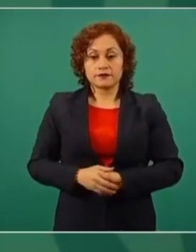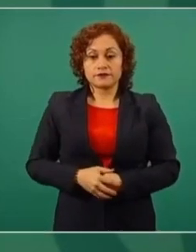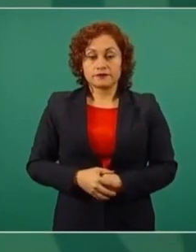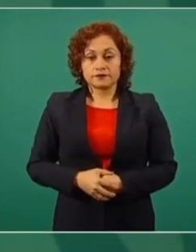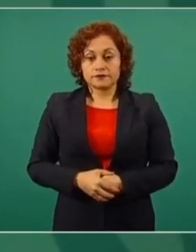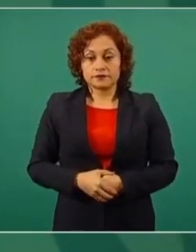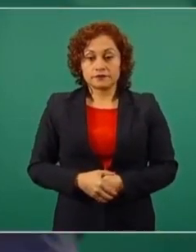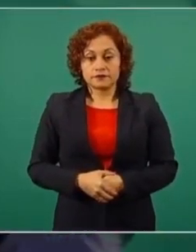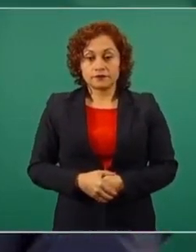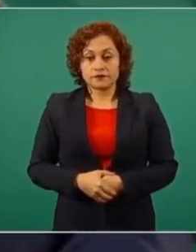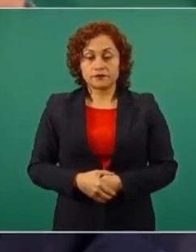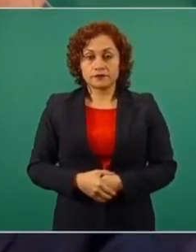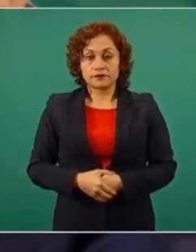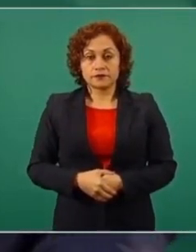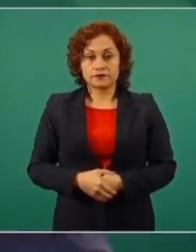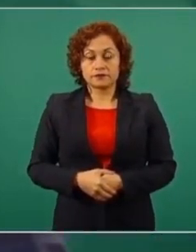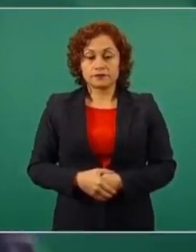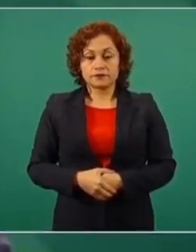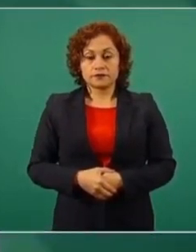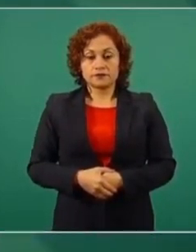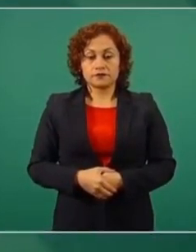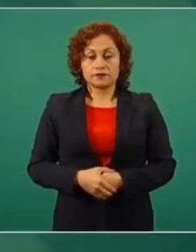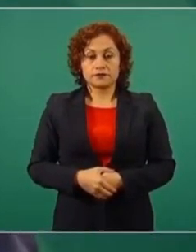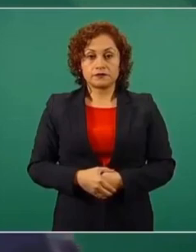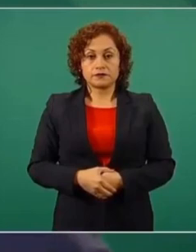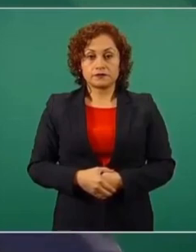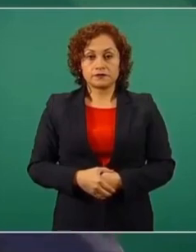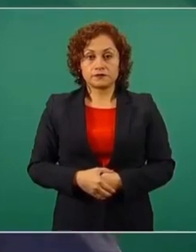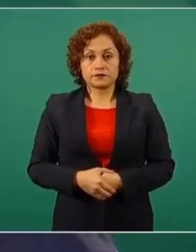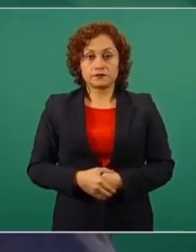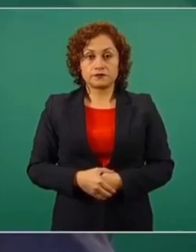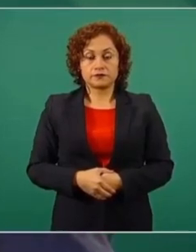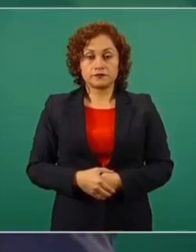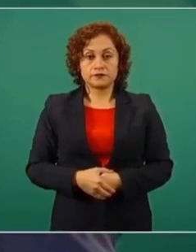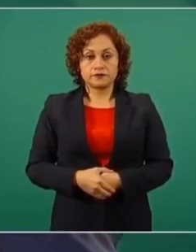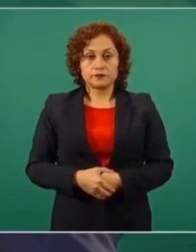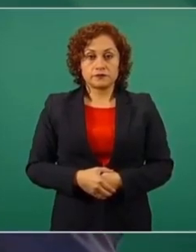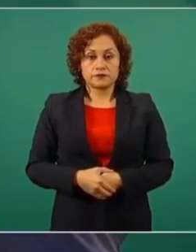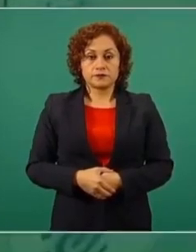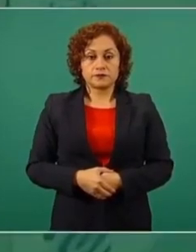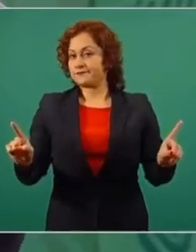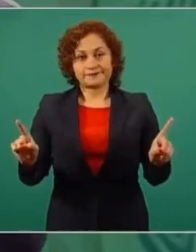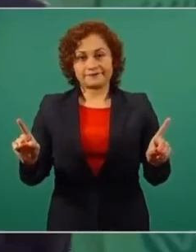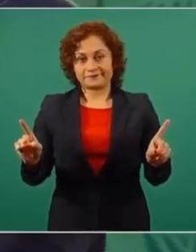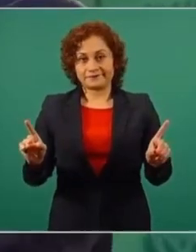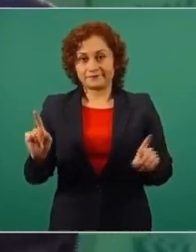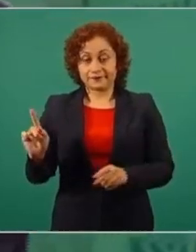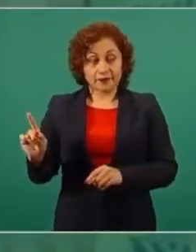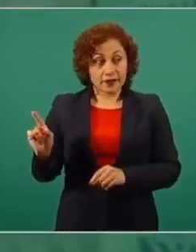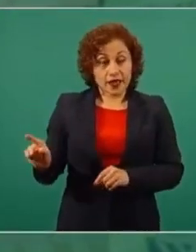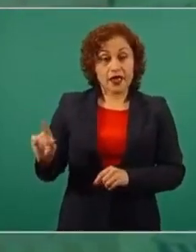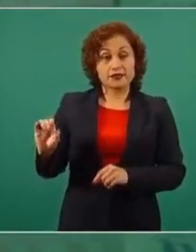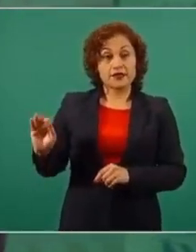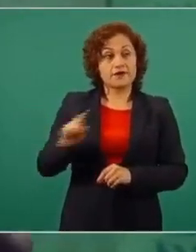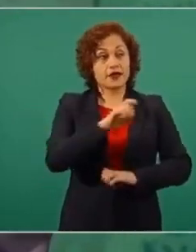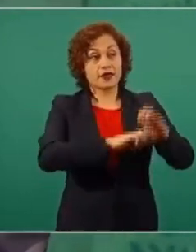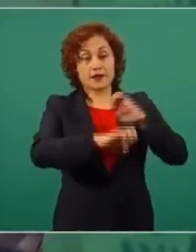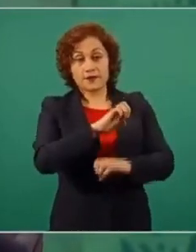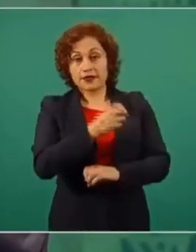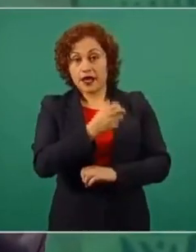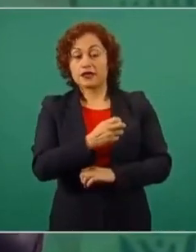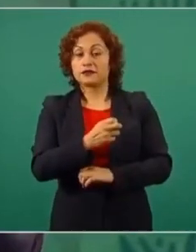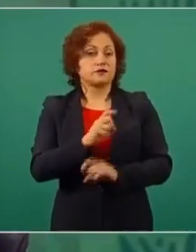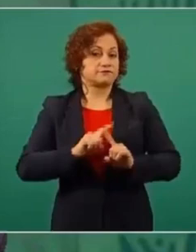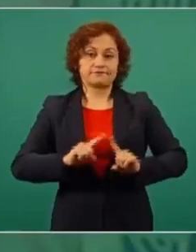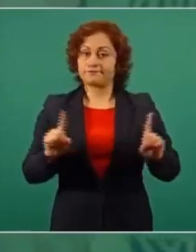en el mismo nivel de Iberdrola. No es lo mismo que lo